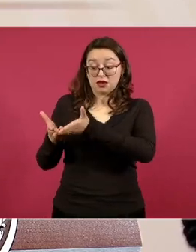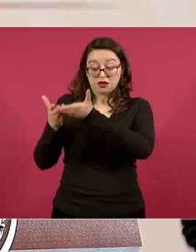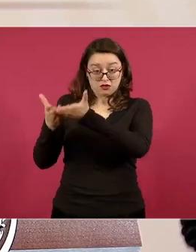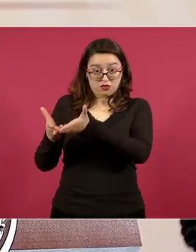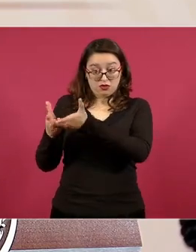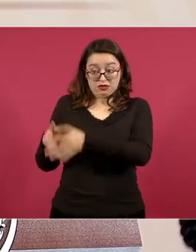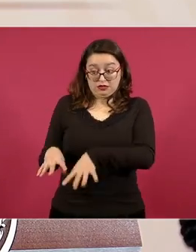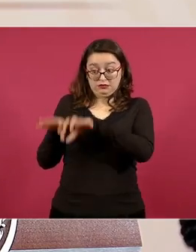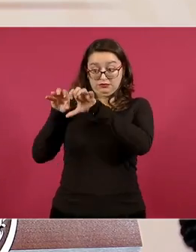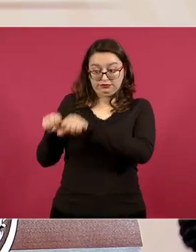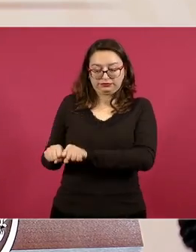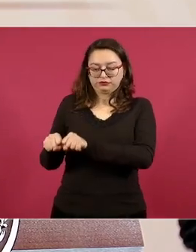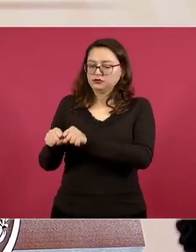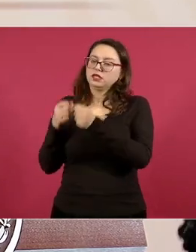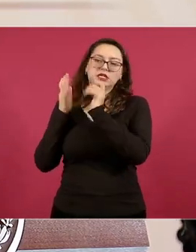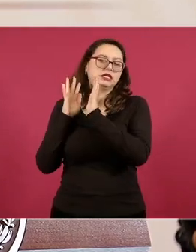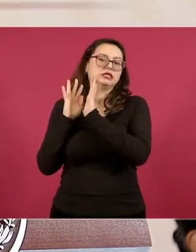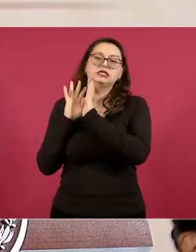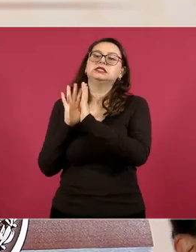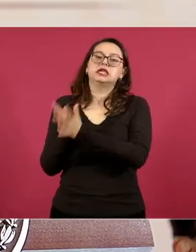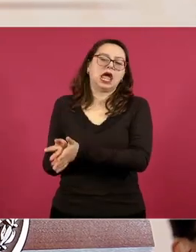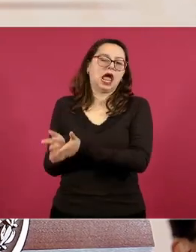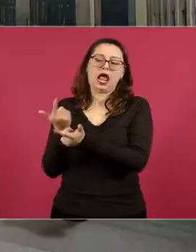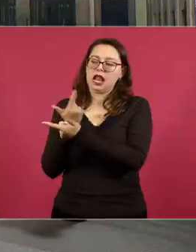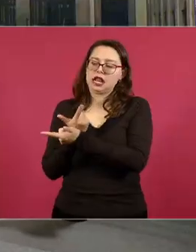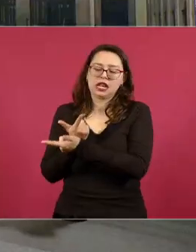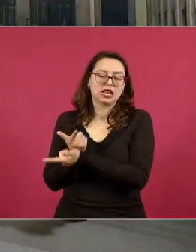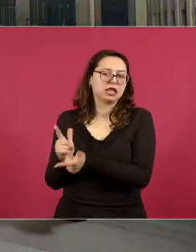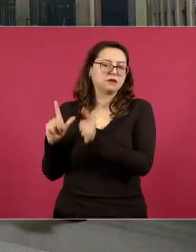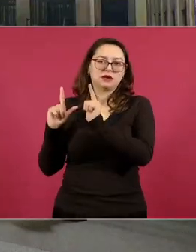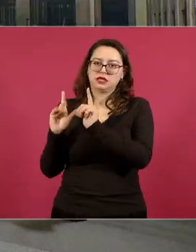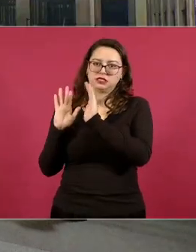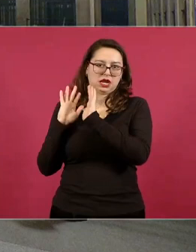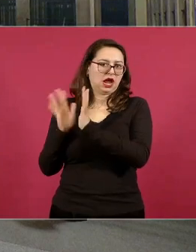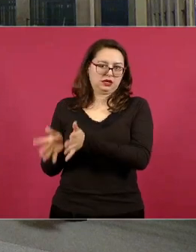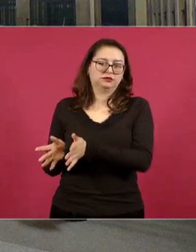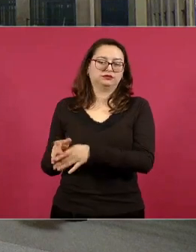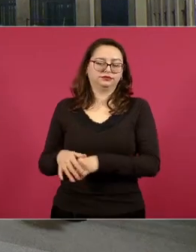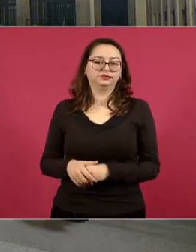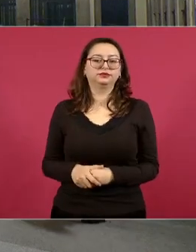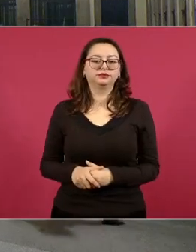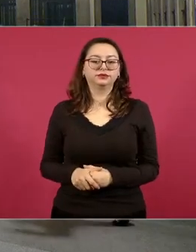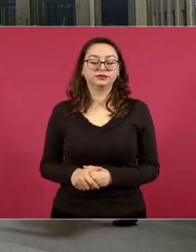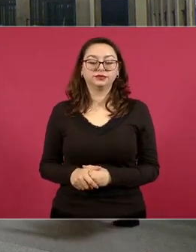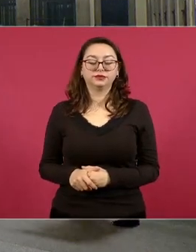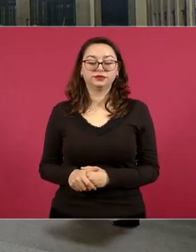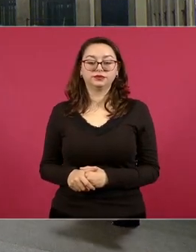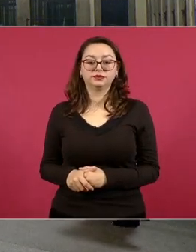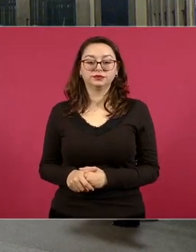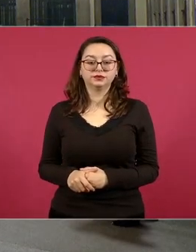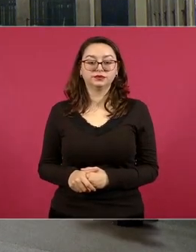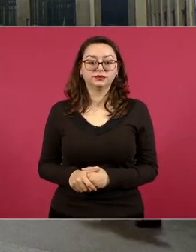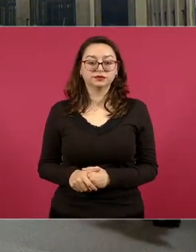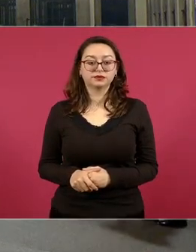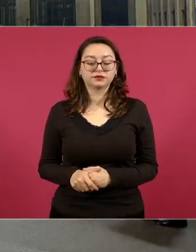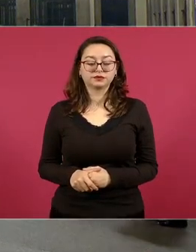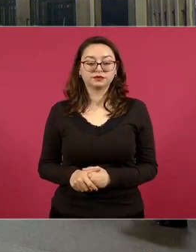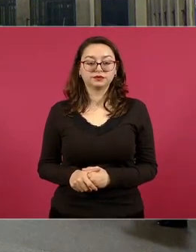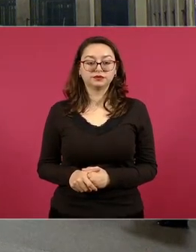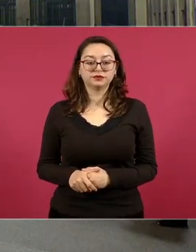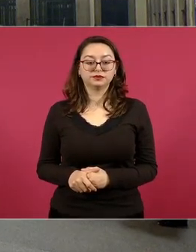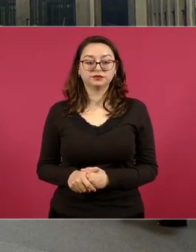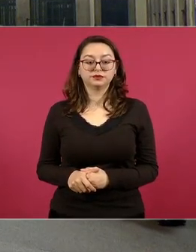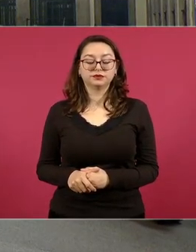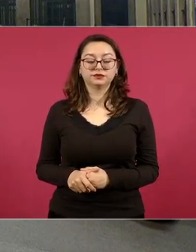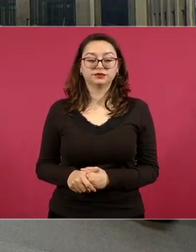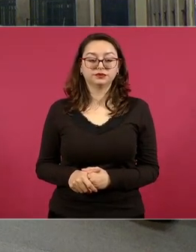si eso fue el segundo todavía el primero sigue secuestrado